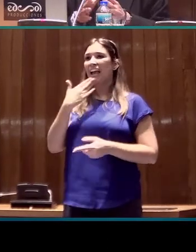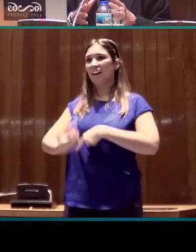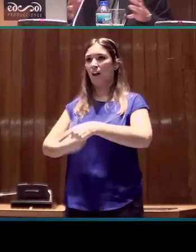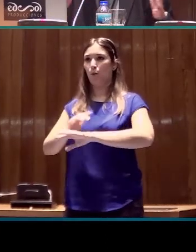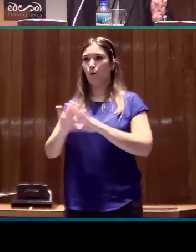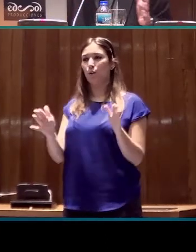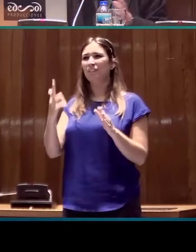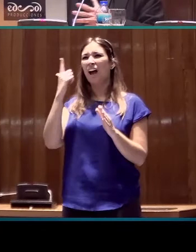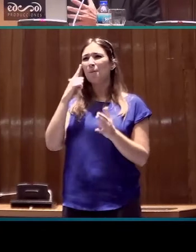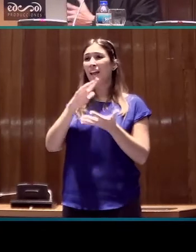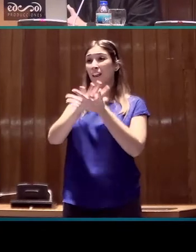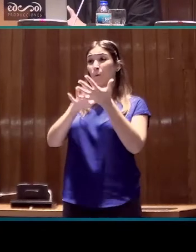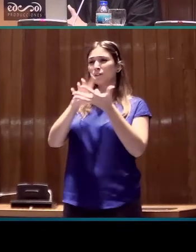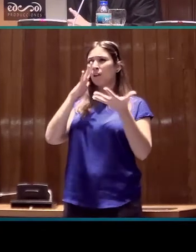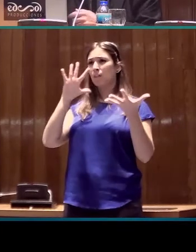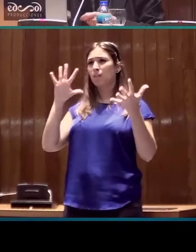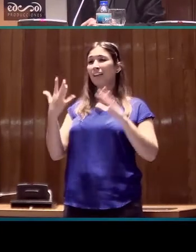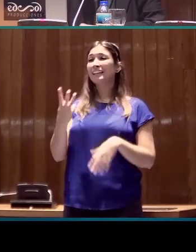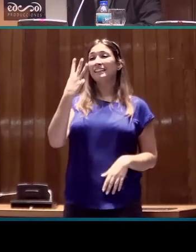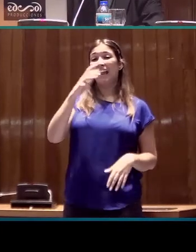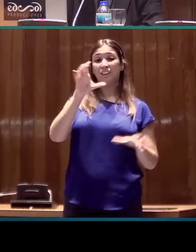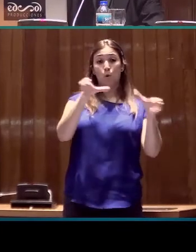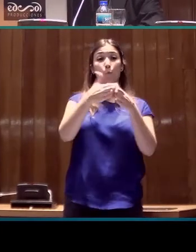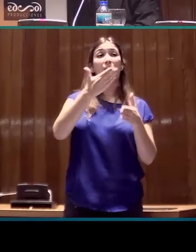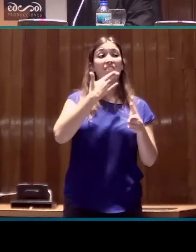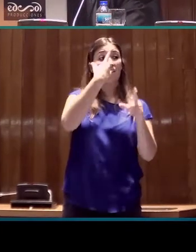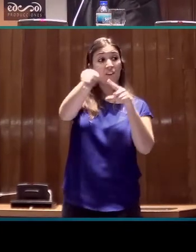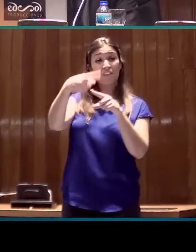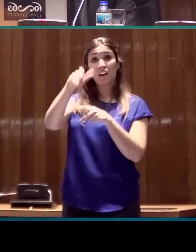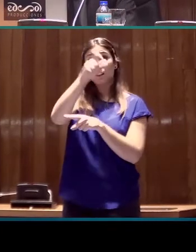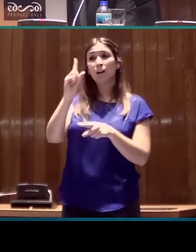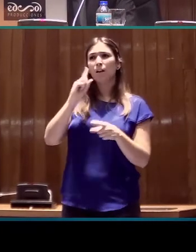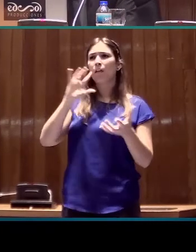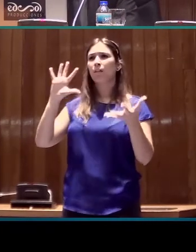¿Cómo ha ido variando la lengua de signos en las tres generaciones de sordos?